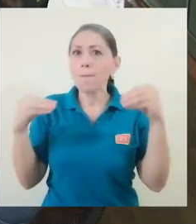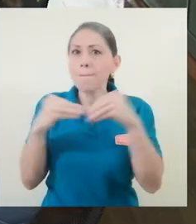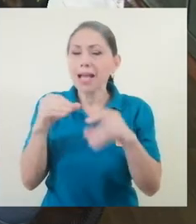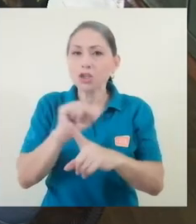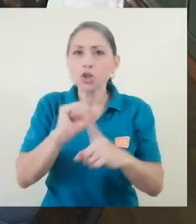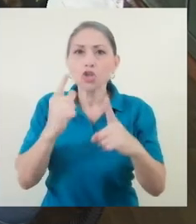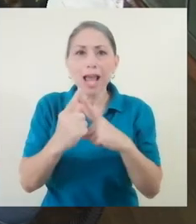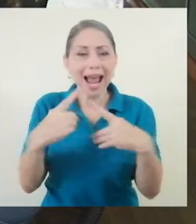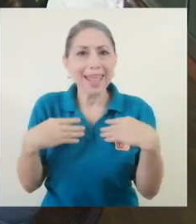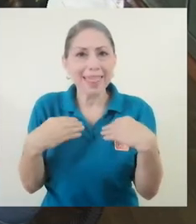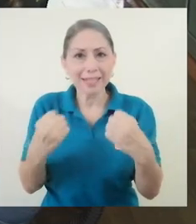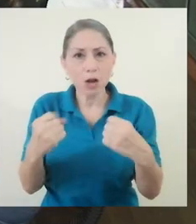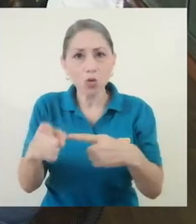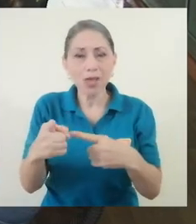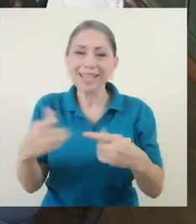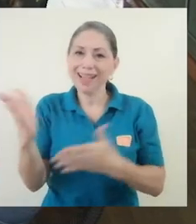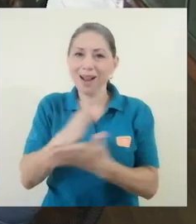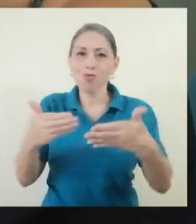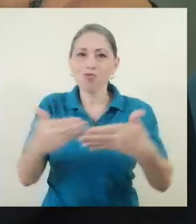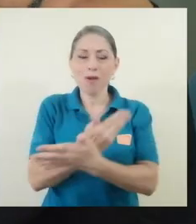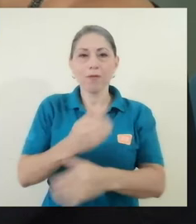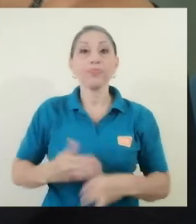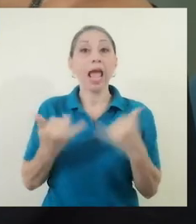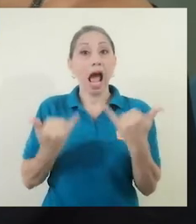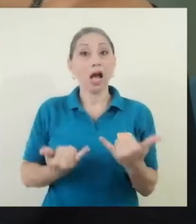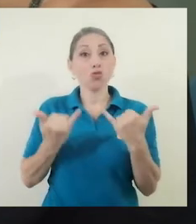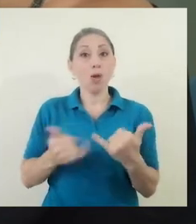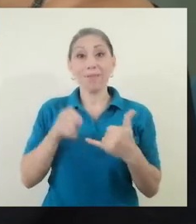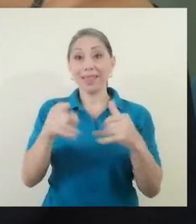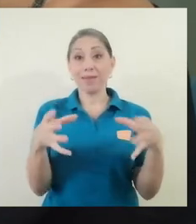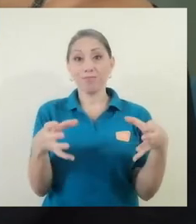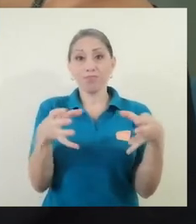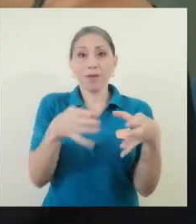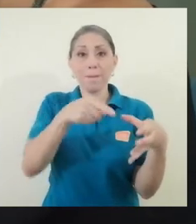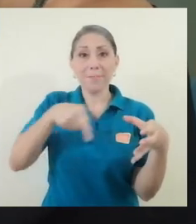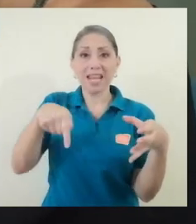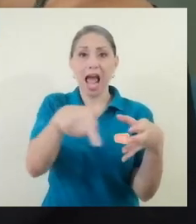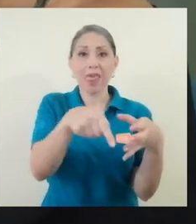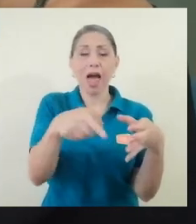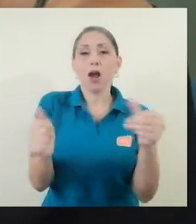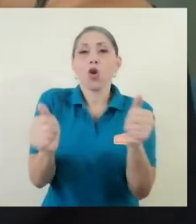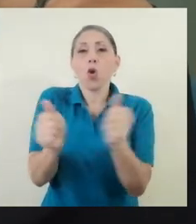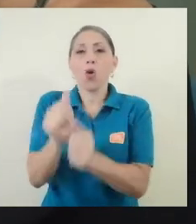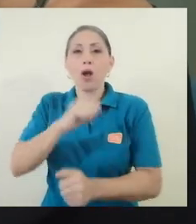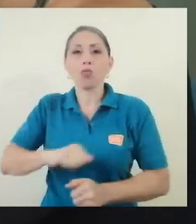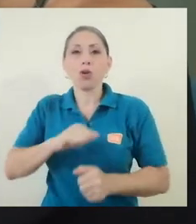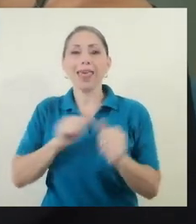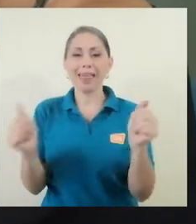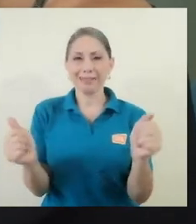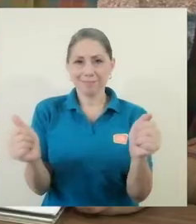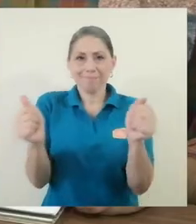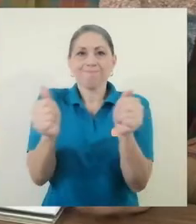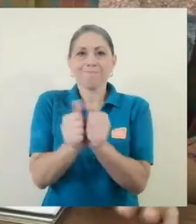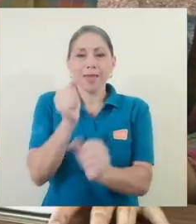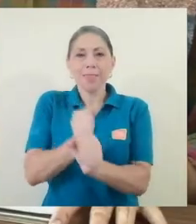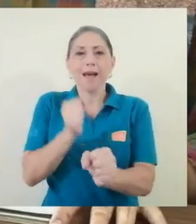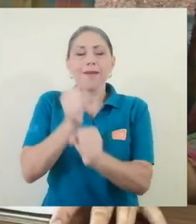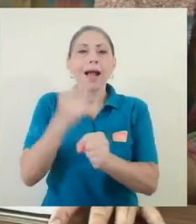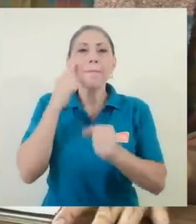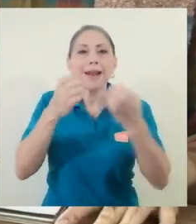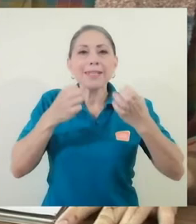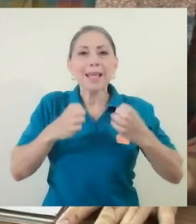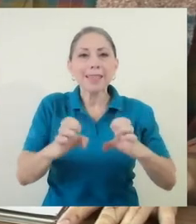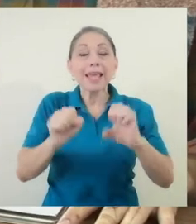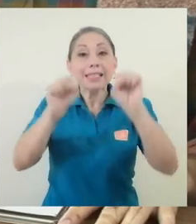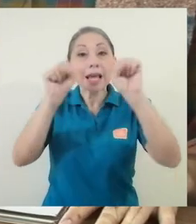realmente es nuevo. Actualmente, la brigada, en conjunto con las autoridades, trabaja en estrategias que le permita llegar